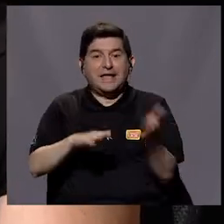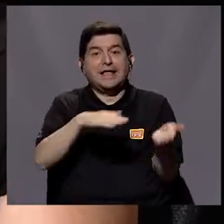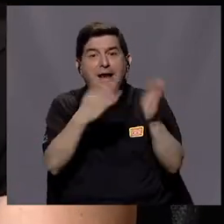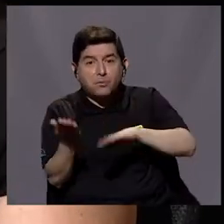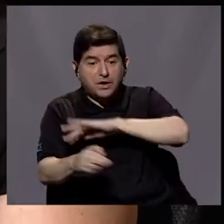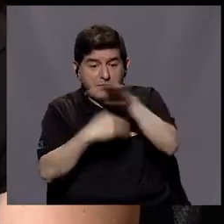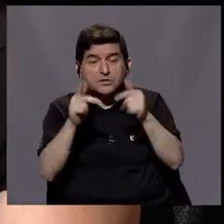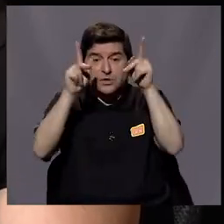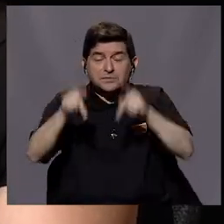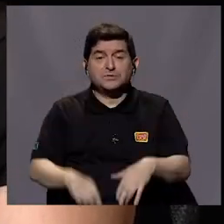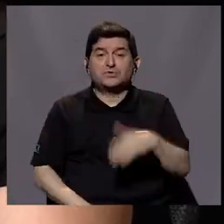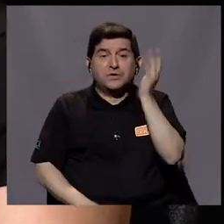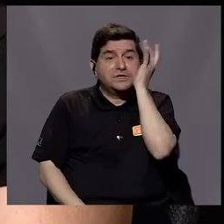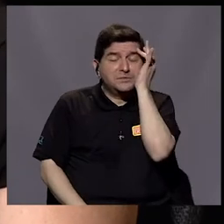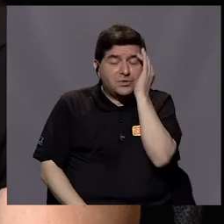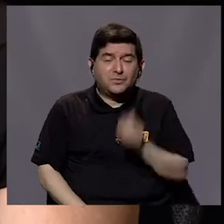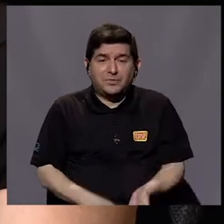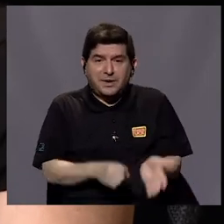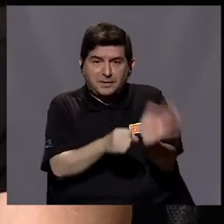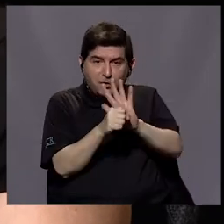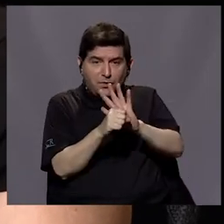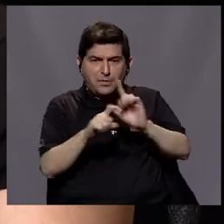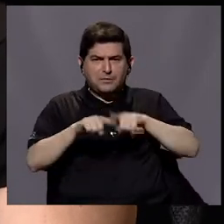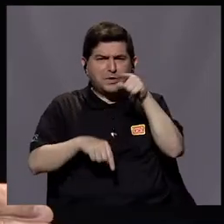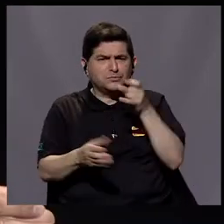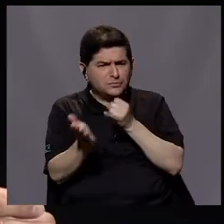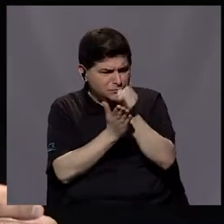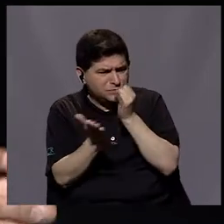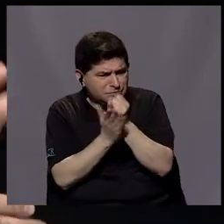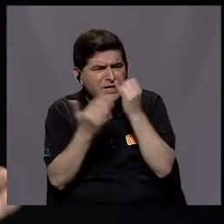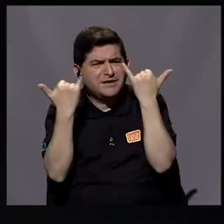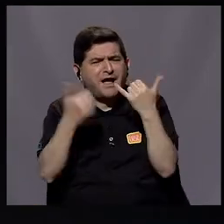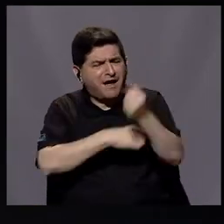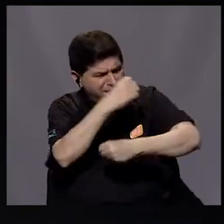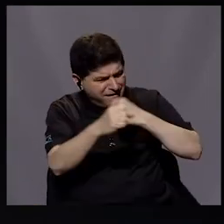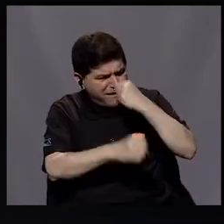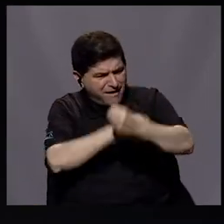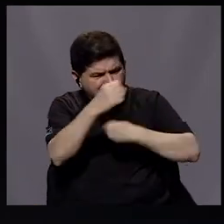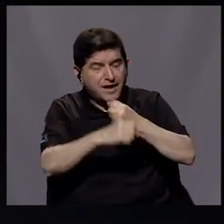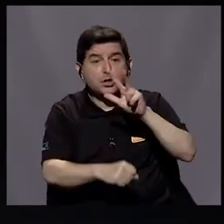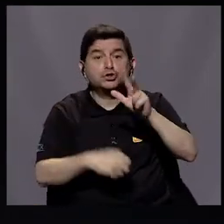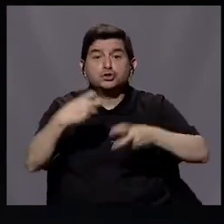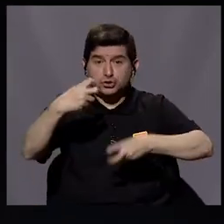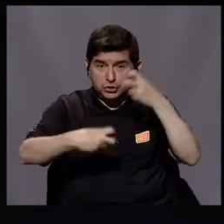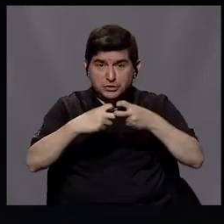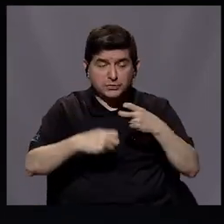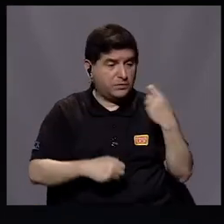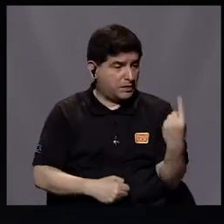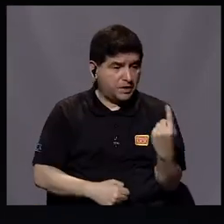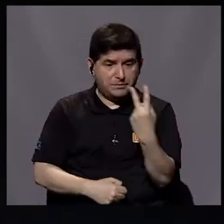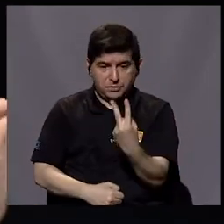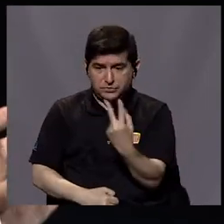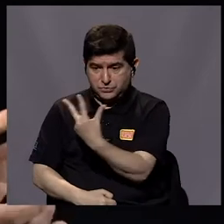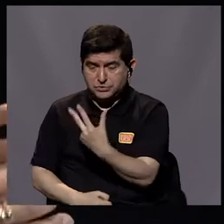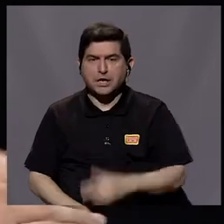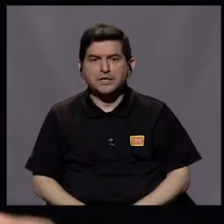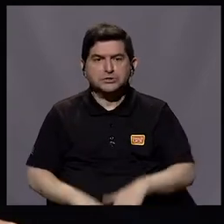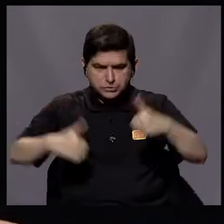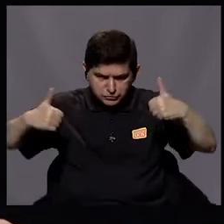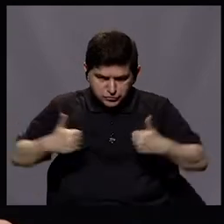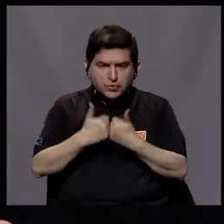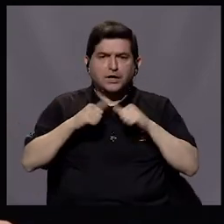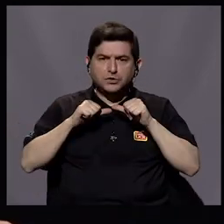mortalidad. Porque hoy todo el mundo se preocupa por el COVID-19, pero usted ha investigado desde hace muchos años estas tres problemáticas que son desafíos